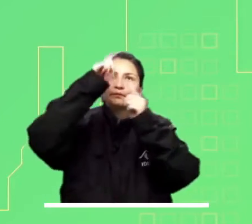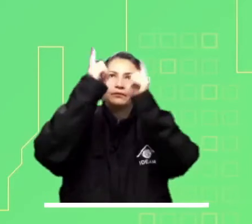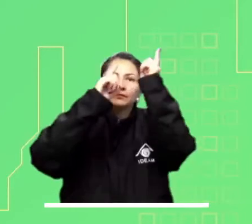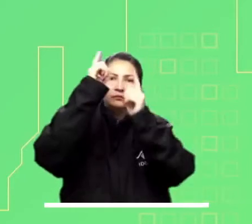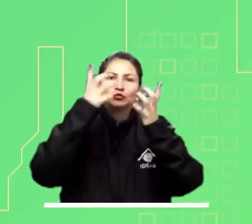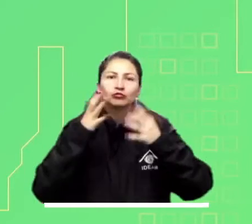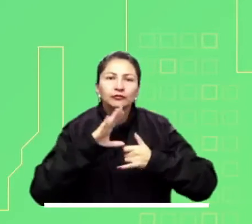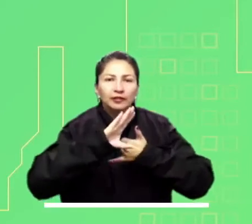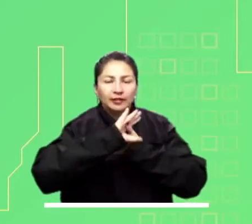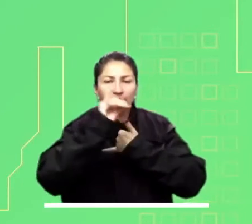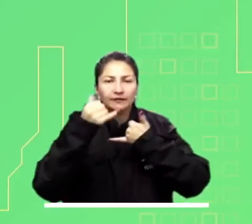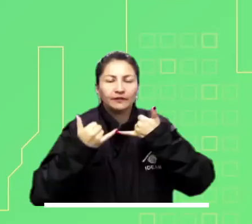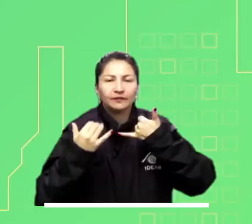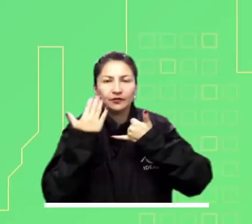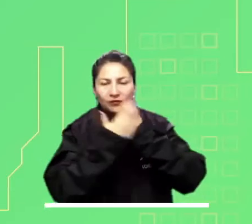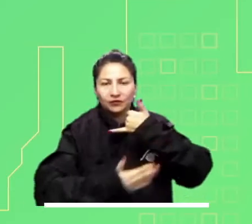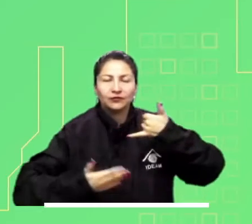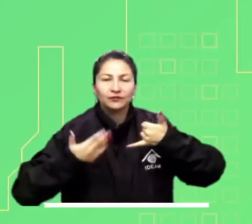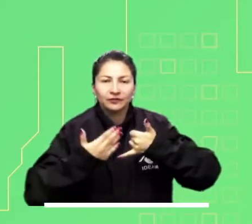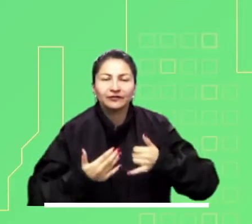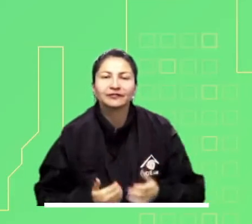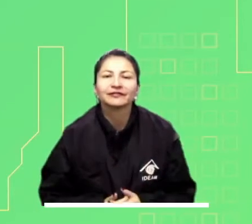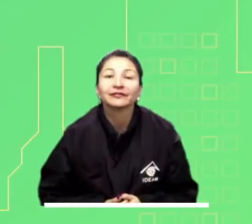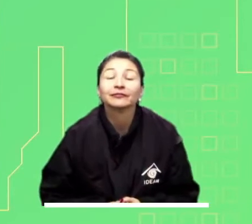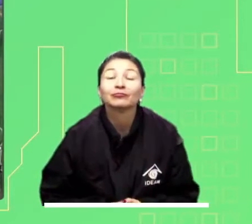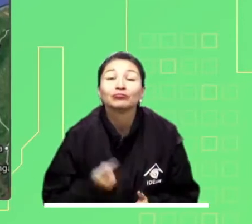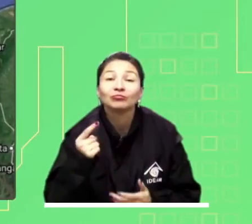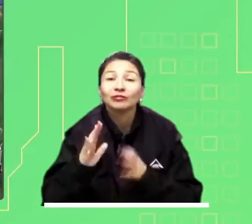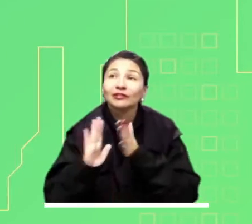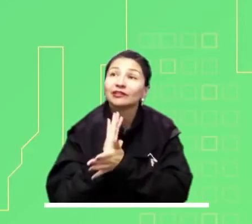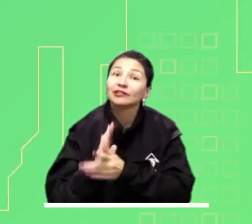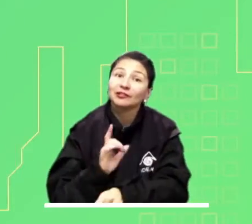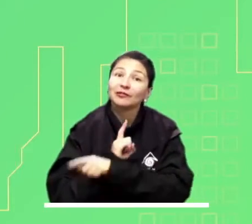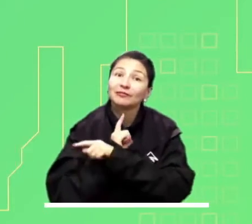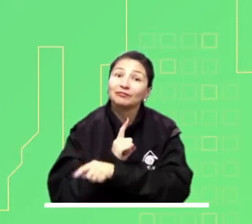Alerta roja por lluvias y tormentas en el mar Caribe colombiano.